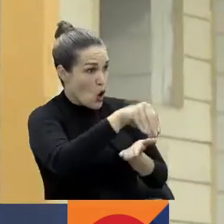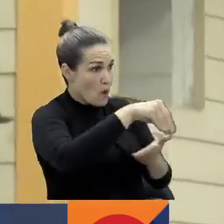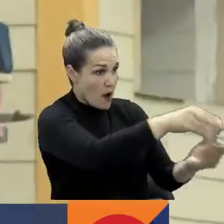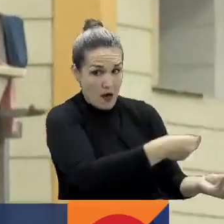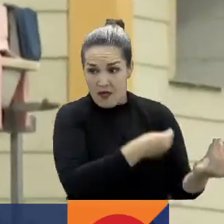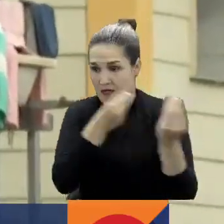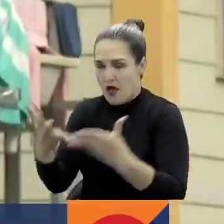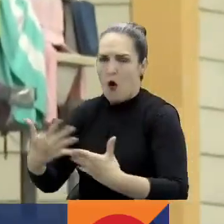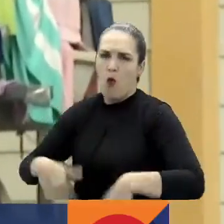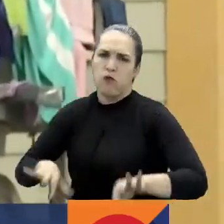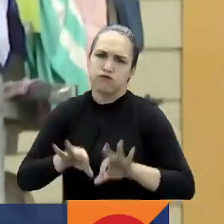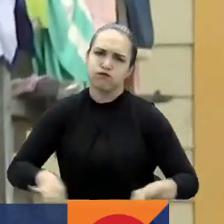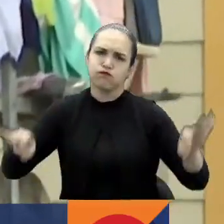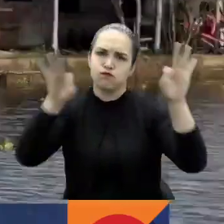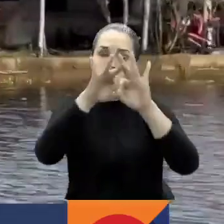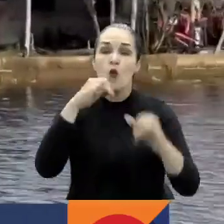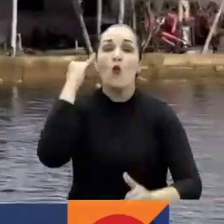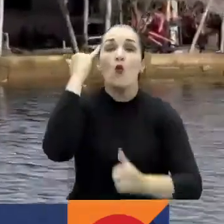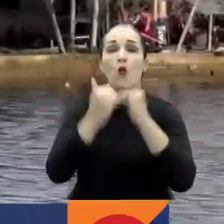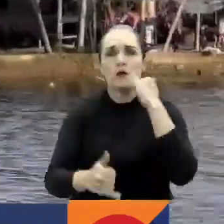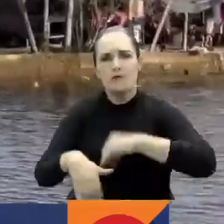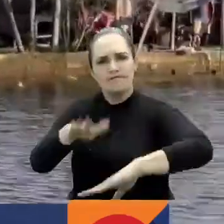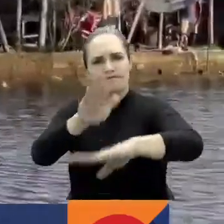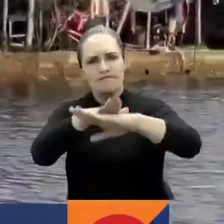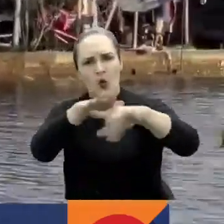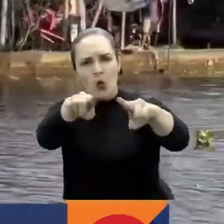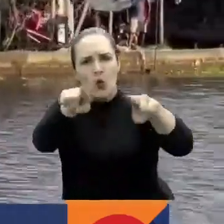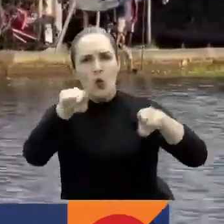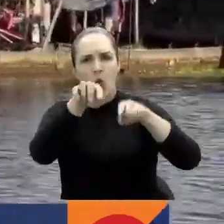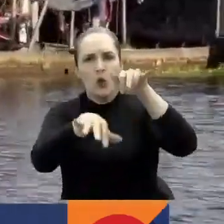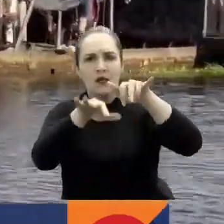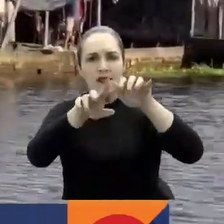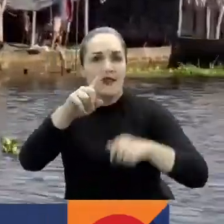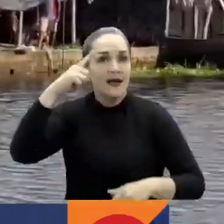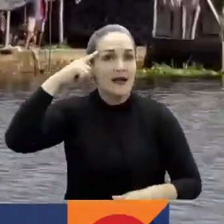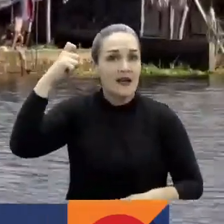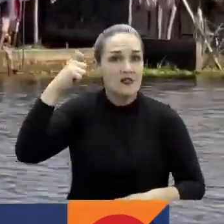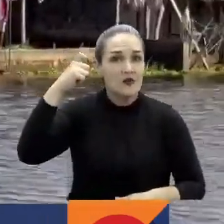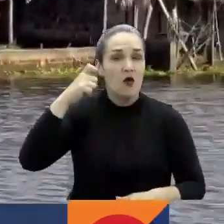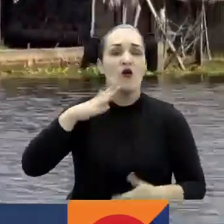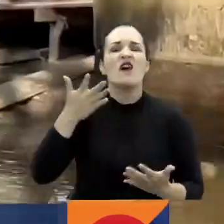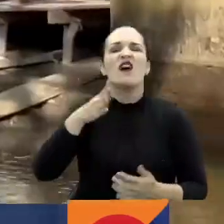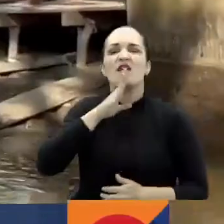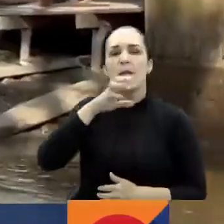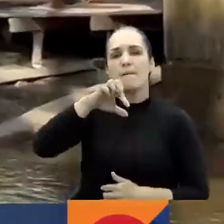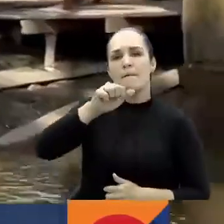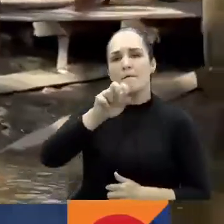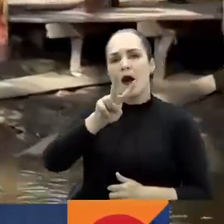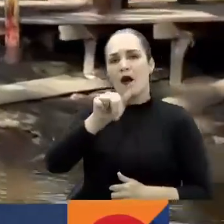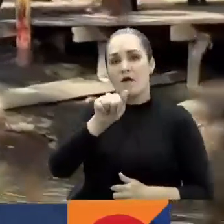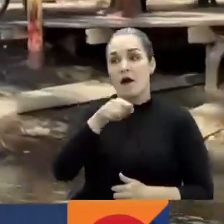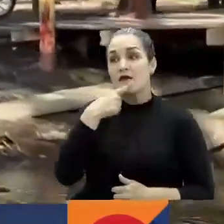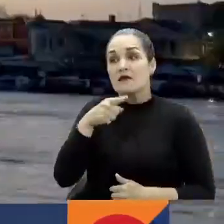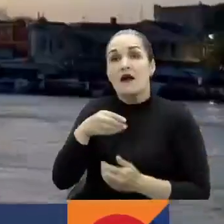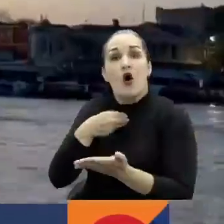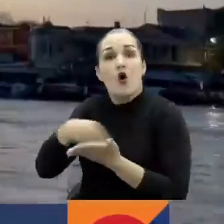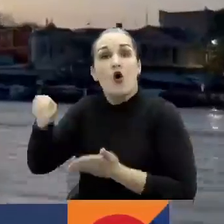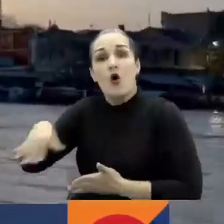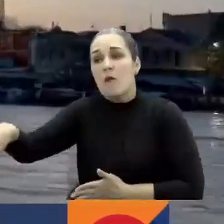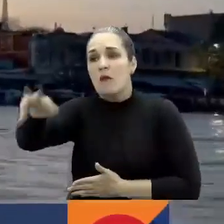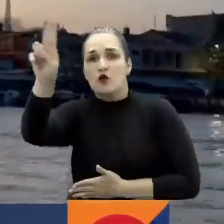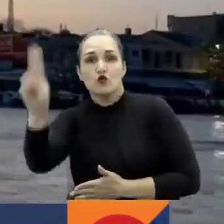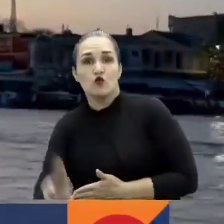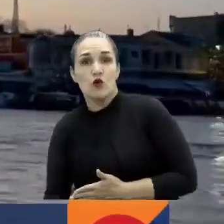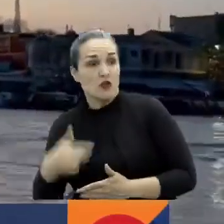director de la Unidad de Gestión del Riesgo, Javier Pava, por no haber cumplido su orden de comprar tierras en la región de La Mojana para entregarlas a los damnificados por las